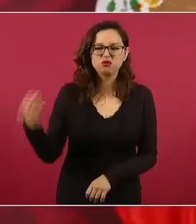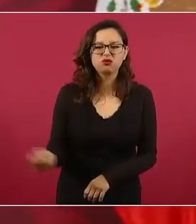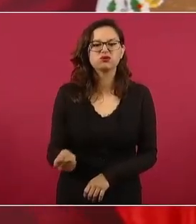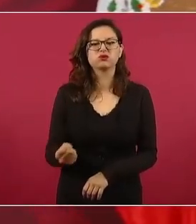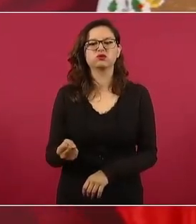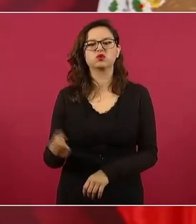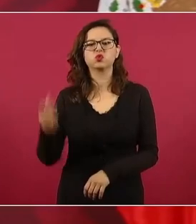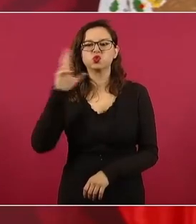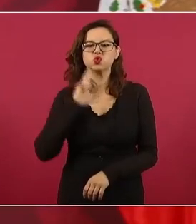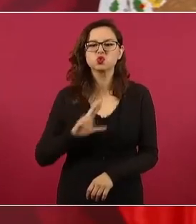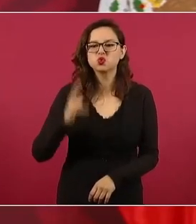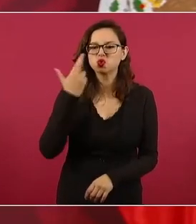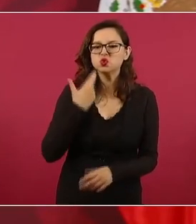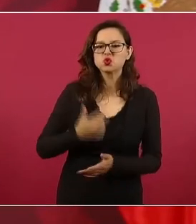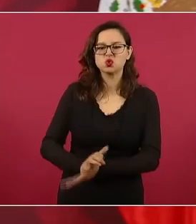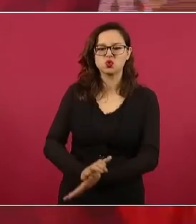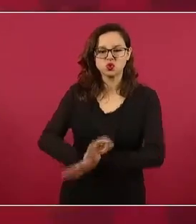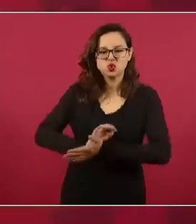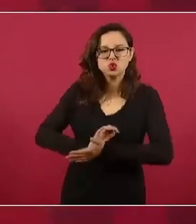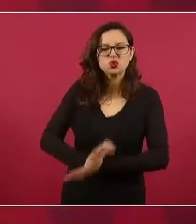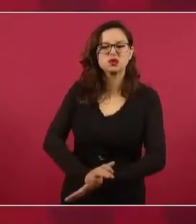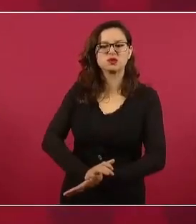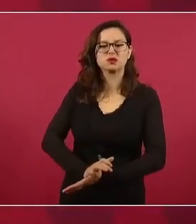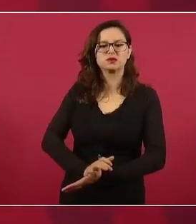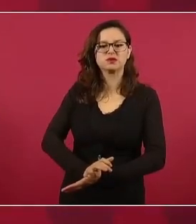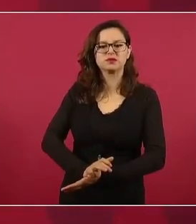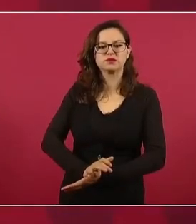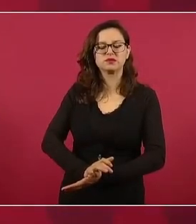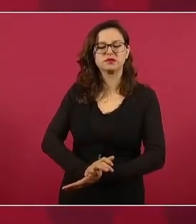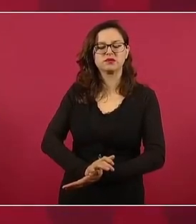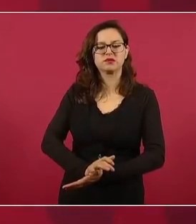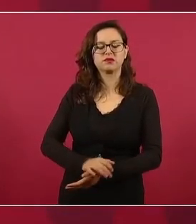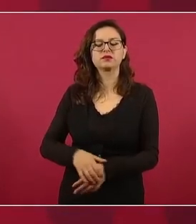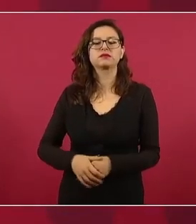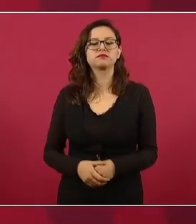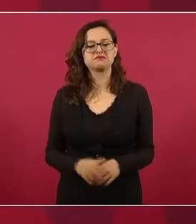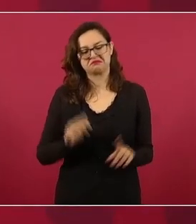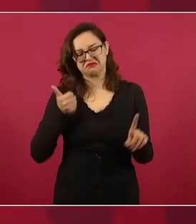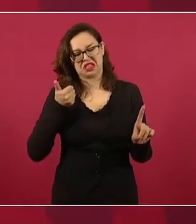racista racista discriminador